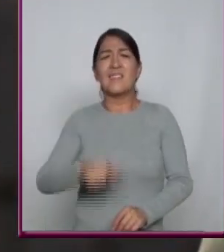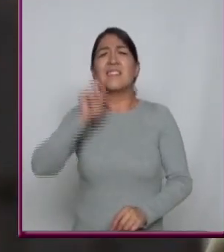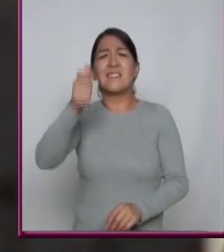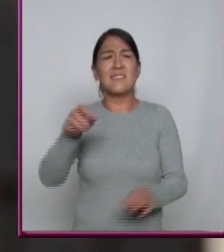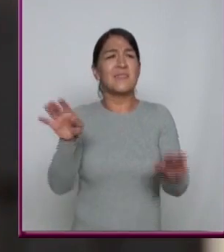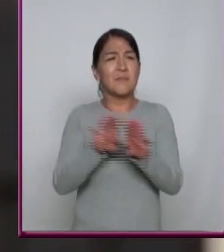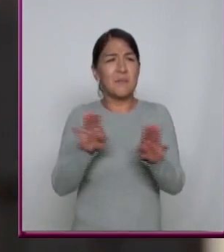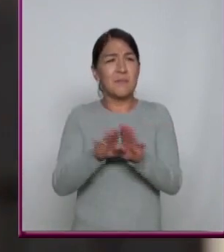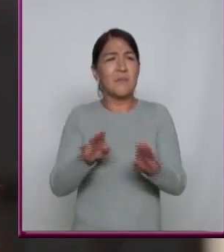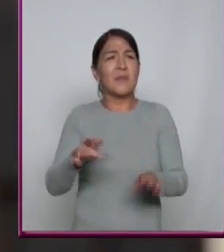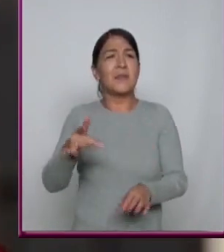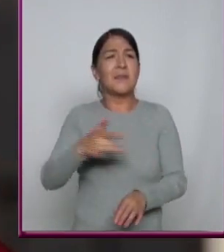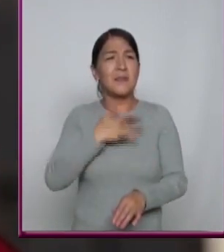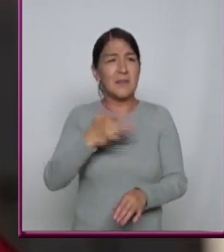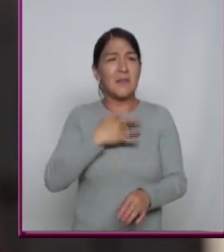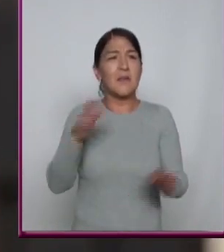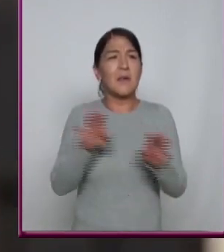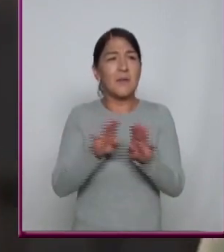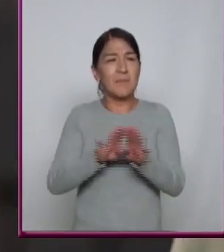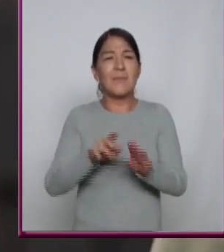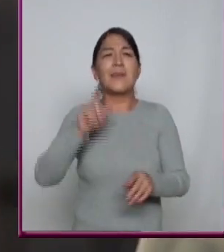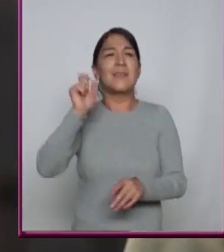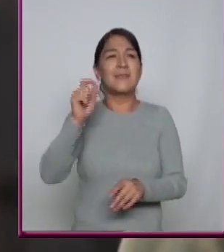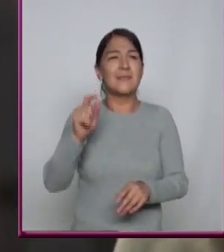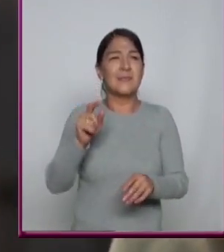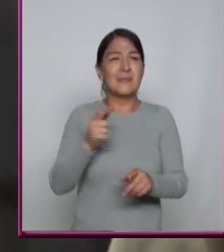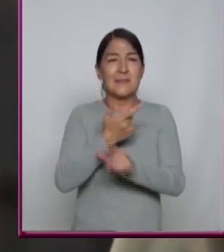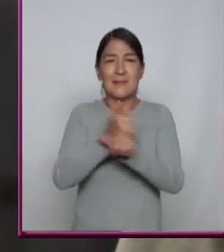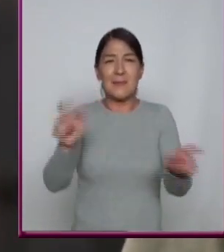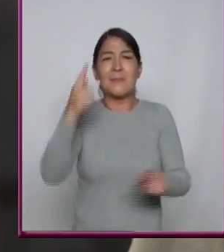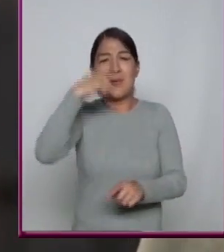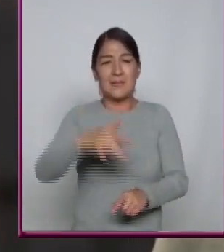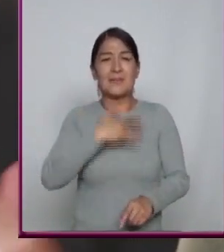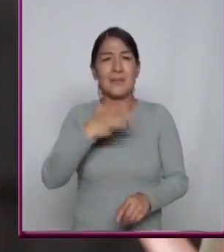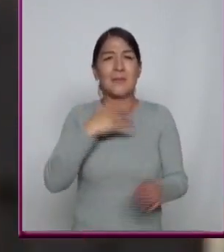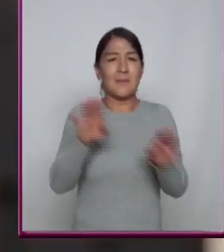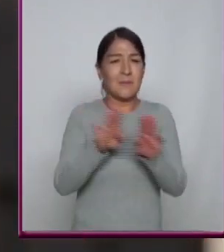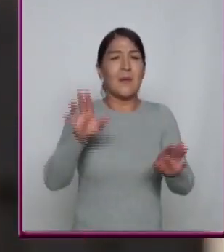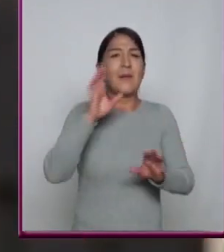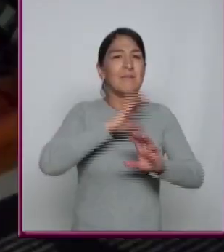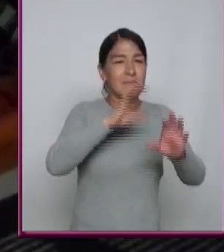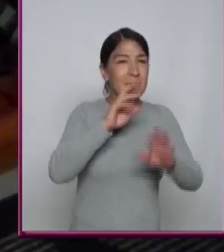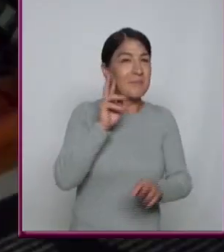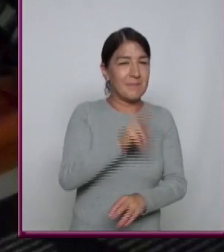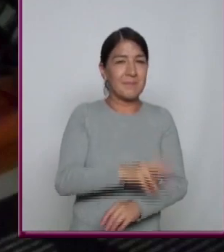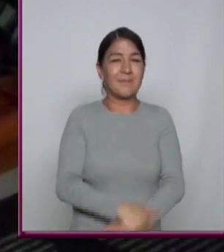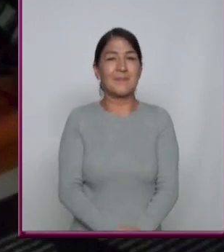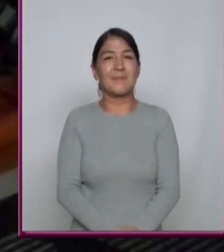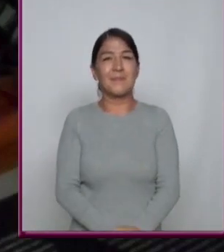de un pedazo De la canción Huitléard de la lune Que usando tecnología actual Se oye así